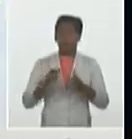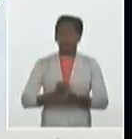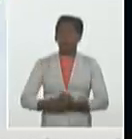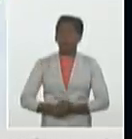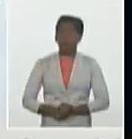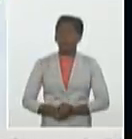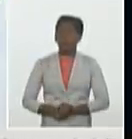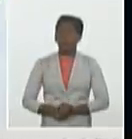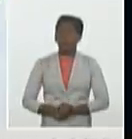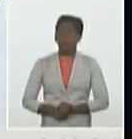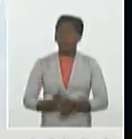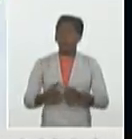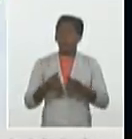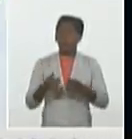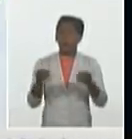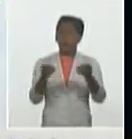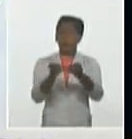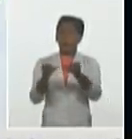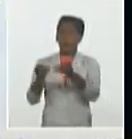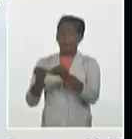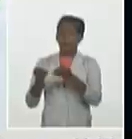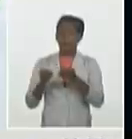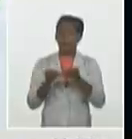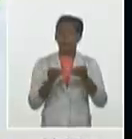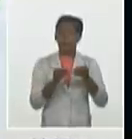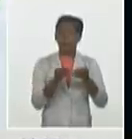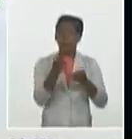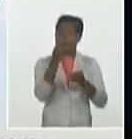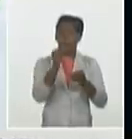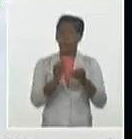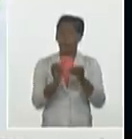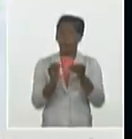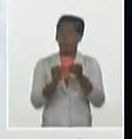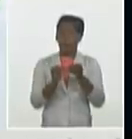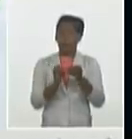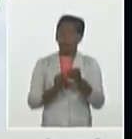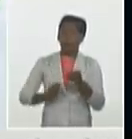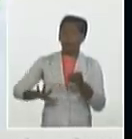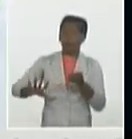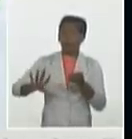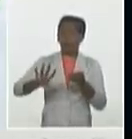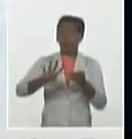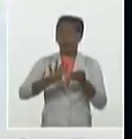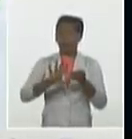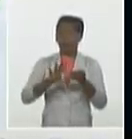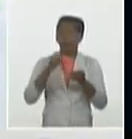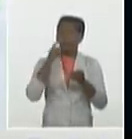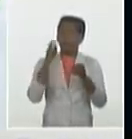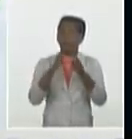que se tiene de COVID-19 en este territorio.